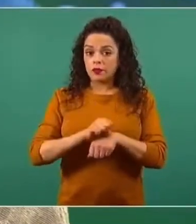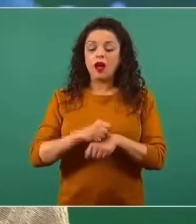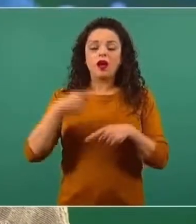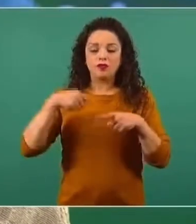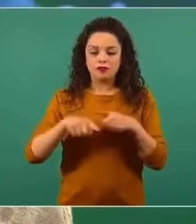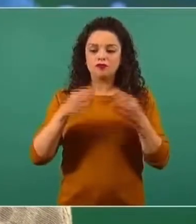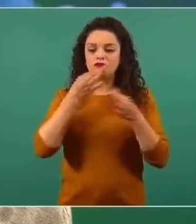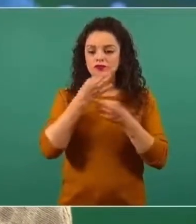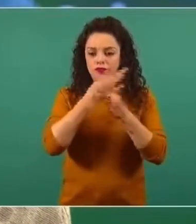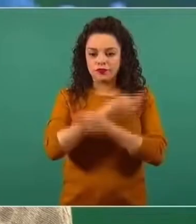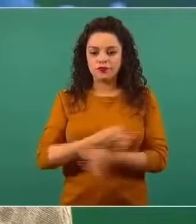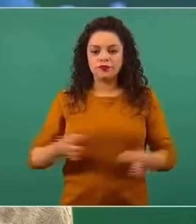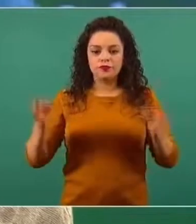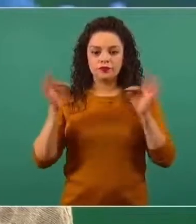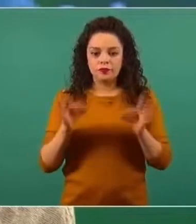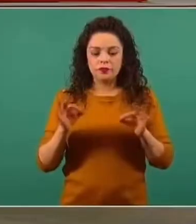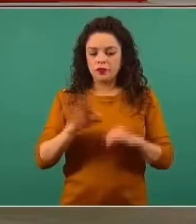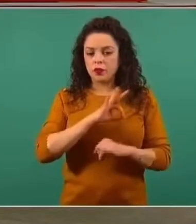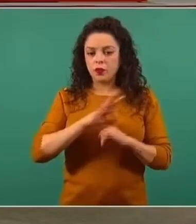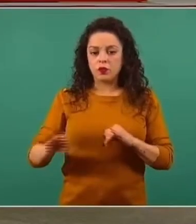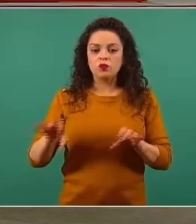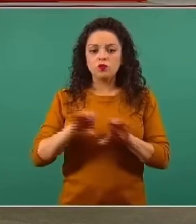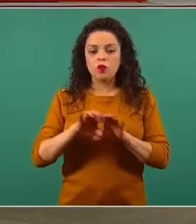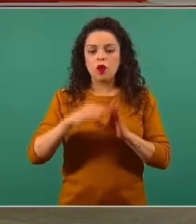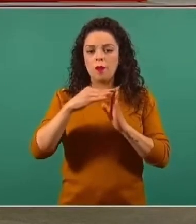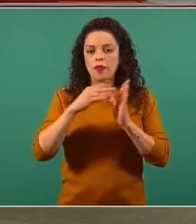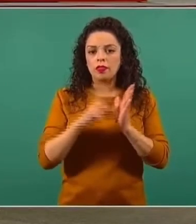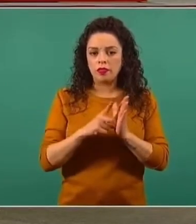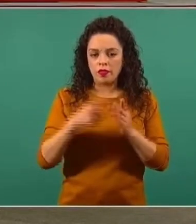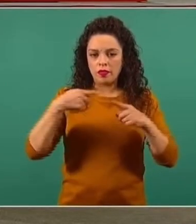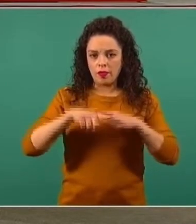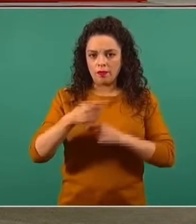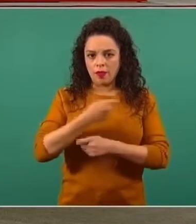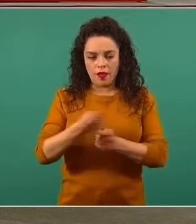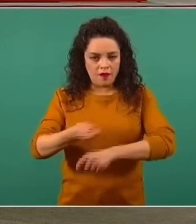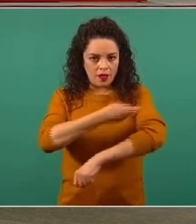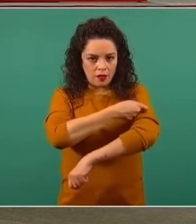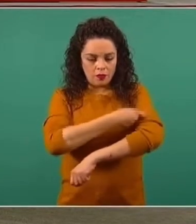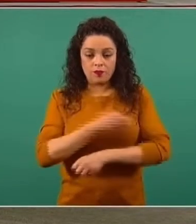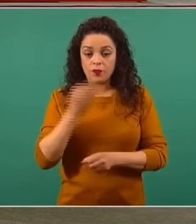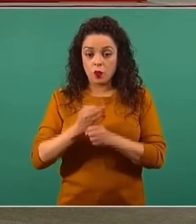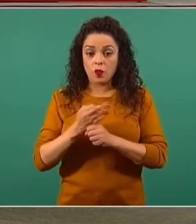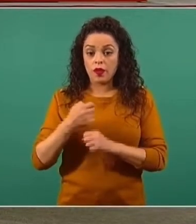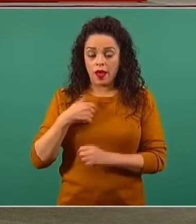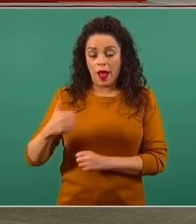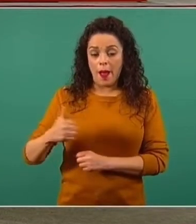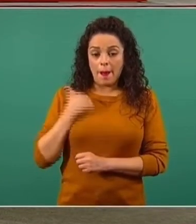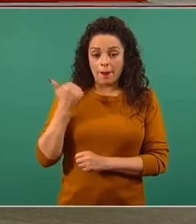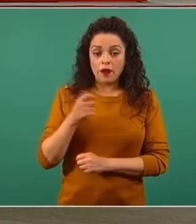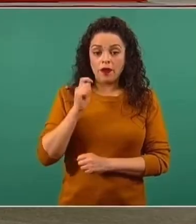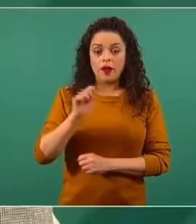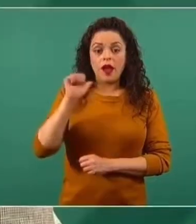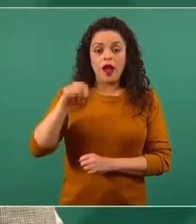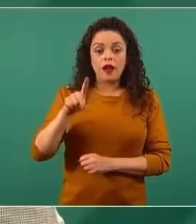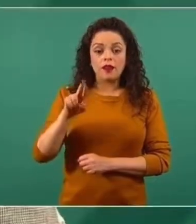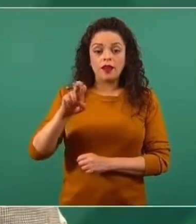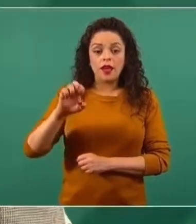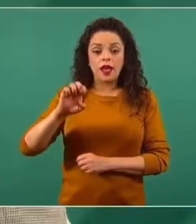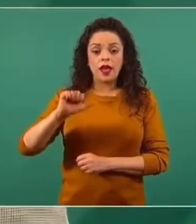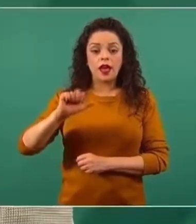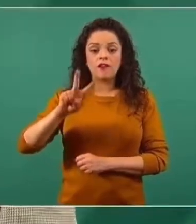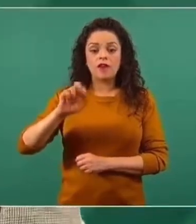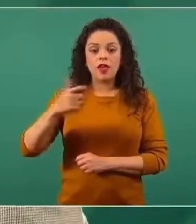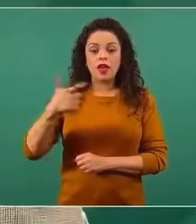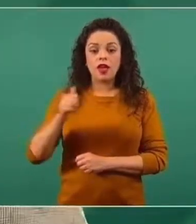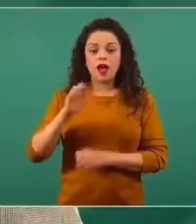ya el establecimiento final de los mecanismos. Por cierto, aquí quiero aprovechar en toda justicia para agradecer a Andrea Vega, de Animal Político,